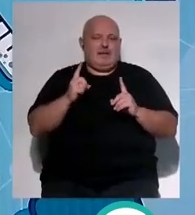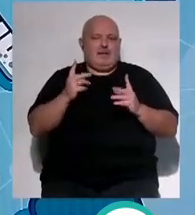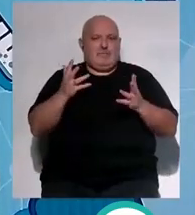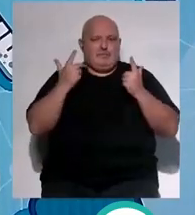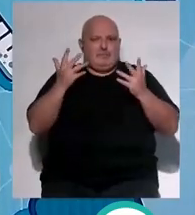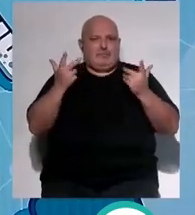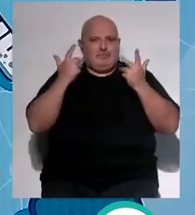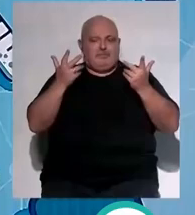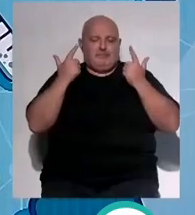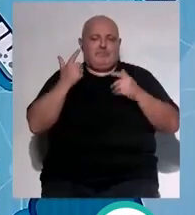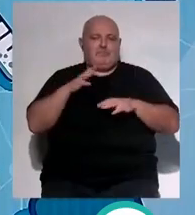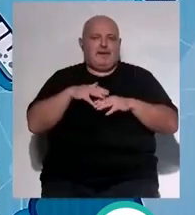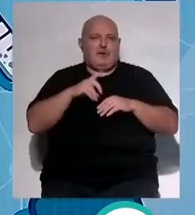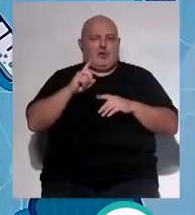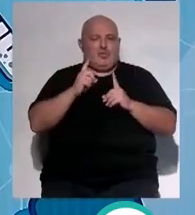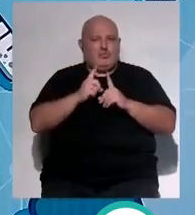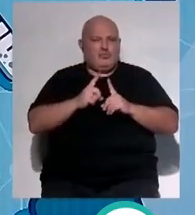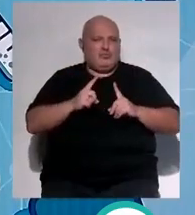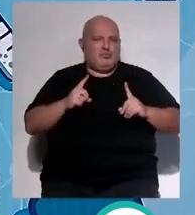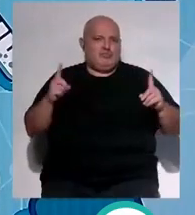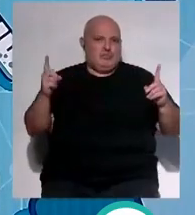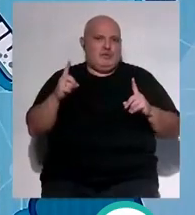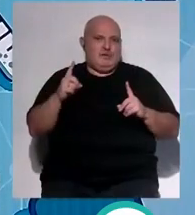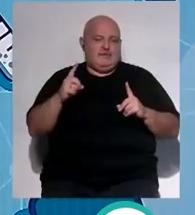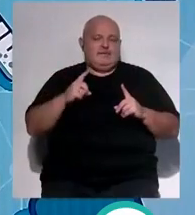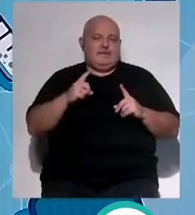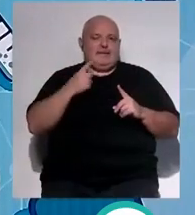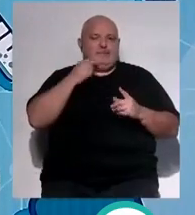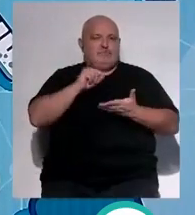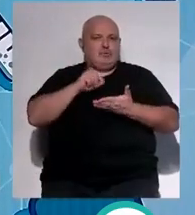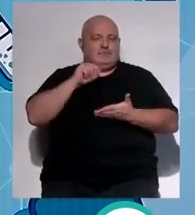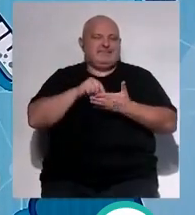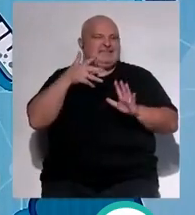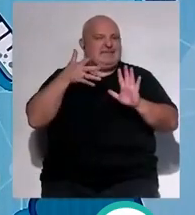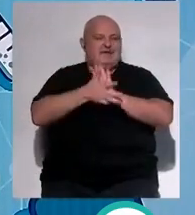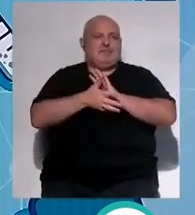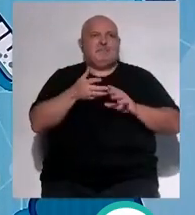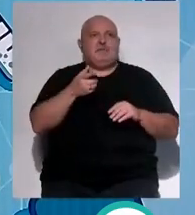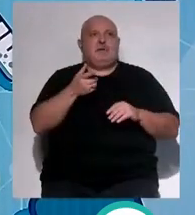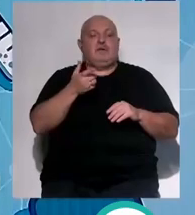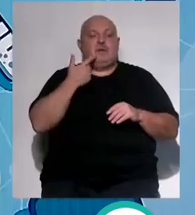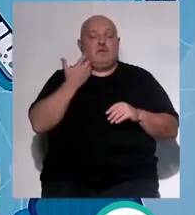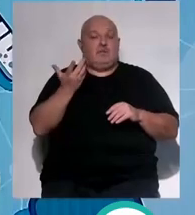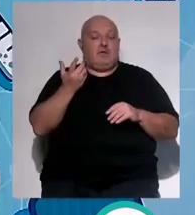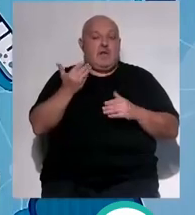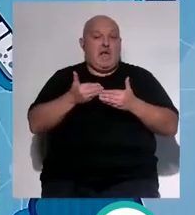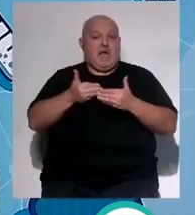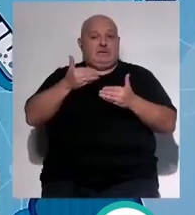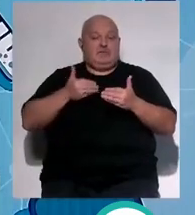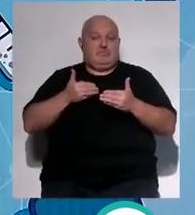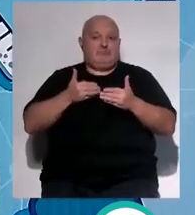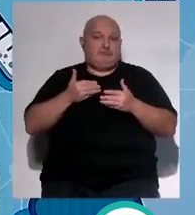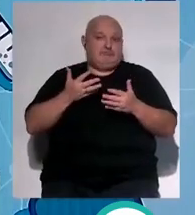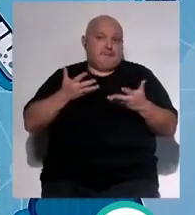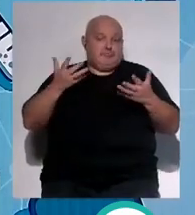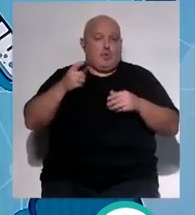sean lo menos lesivos posibles para el paciente ¿qué quiere decir esto? nosotros y cualquiera antes para una